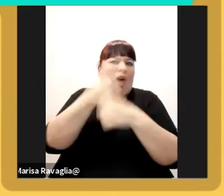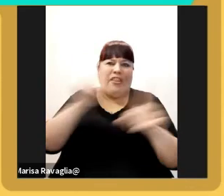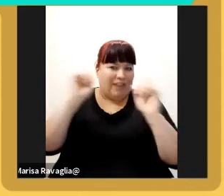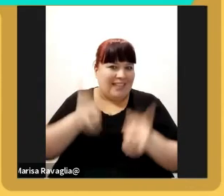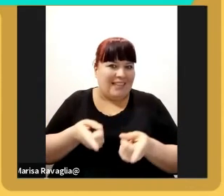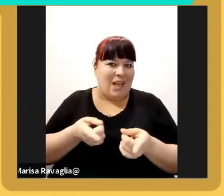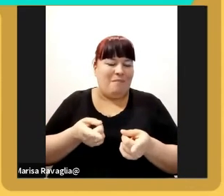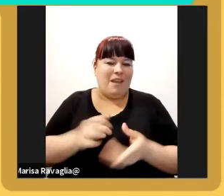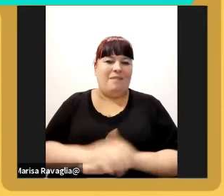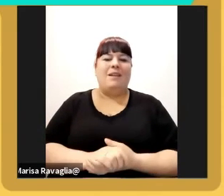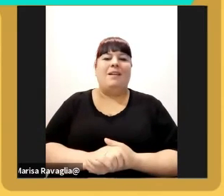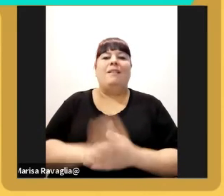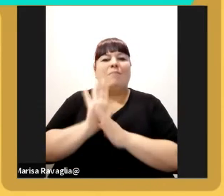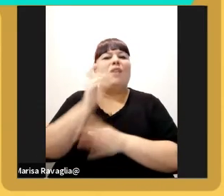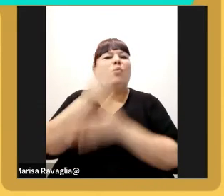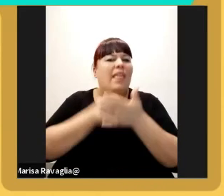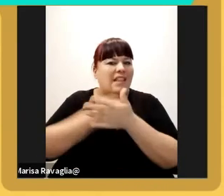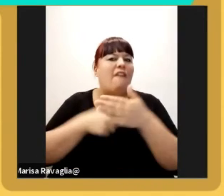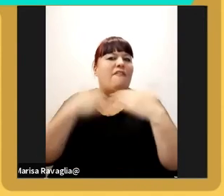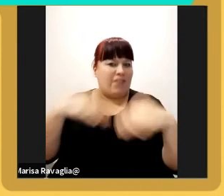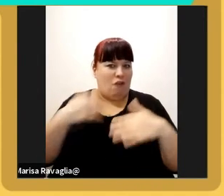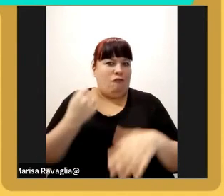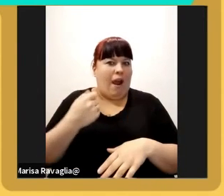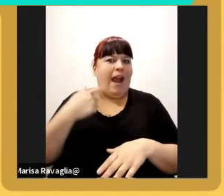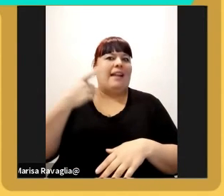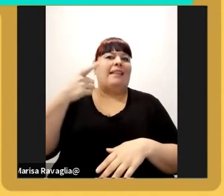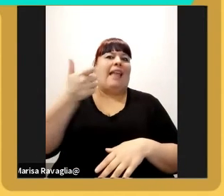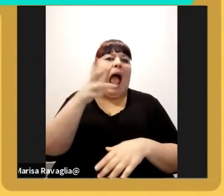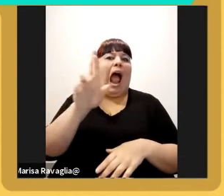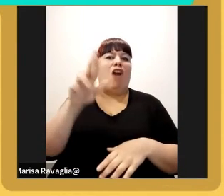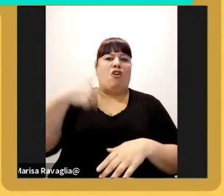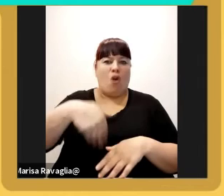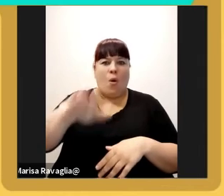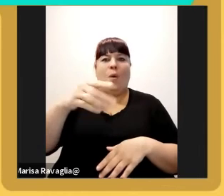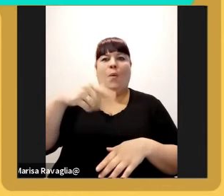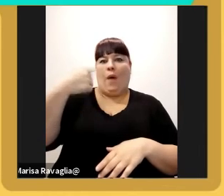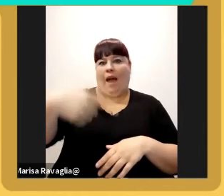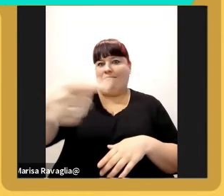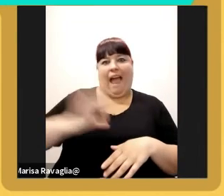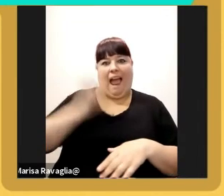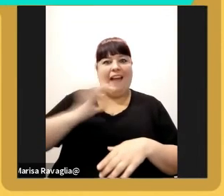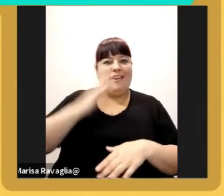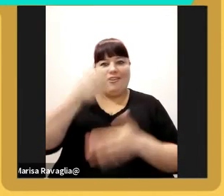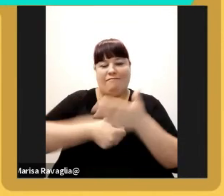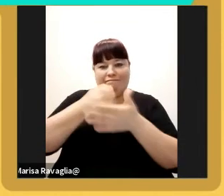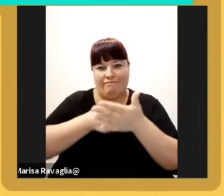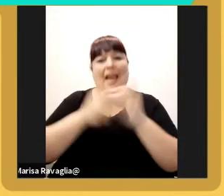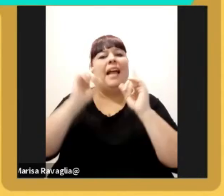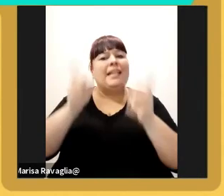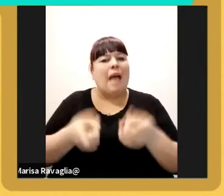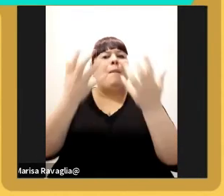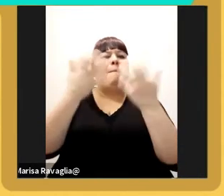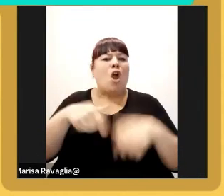ese es un desafío fuerte que ARCOR tiene para los próximos años también tenemos proyectos de